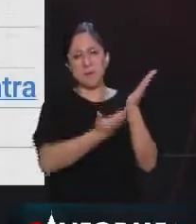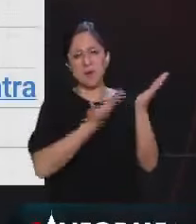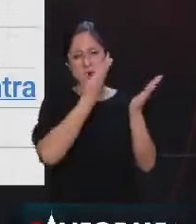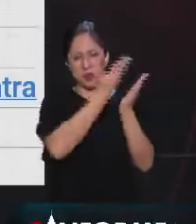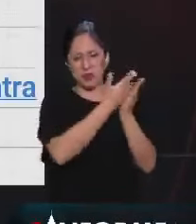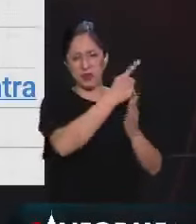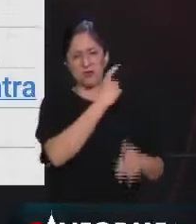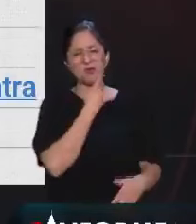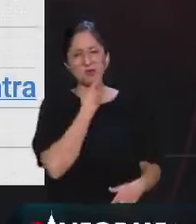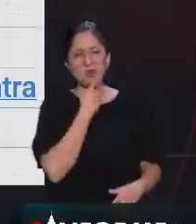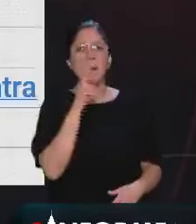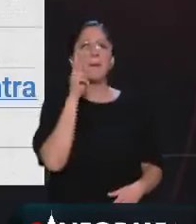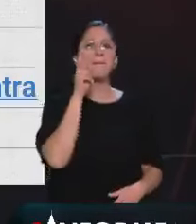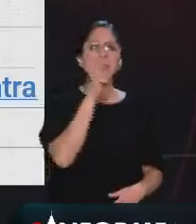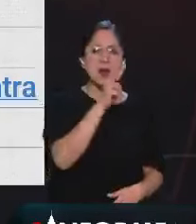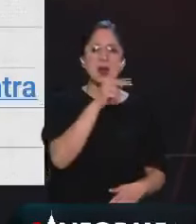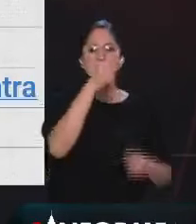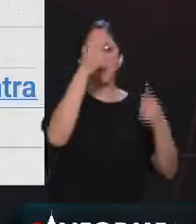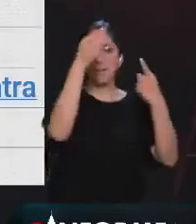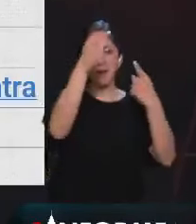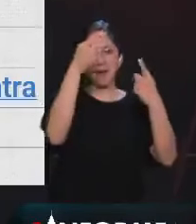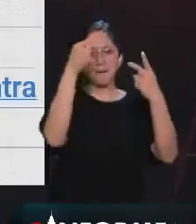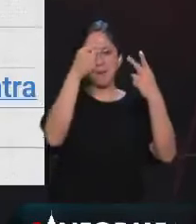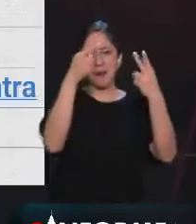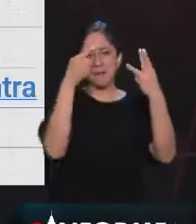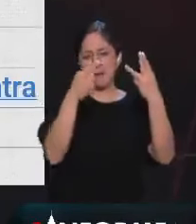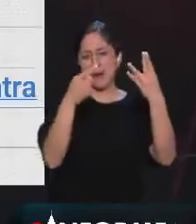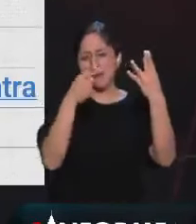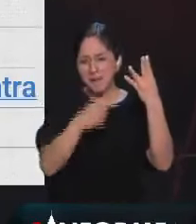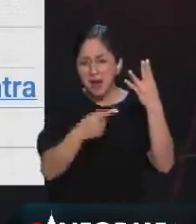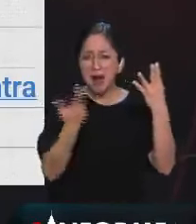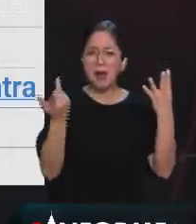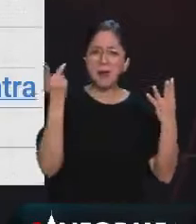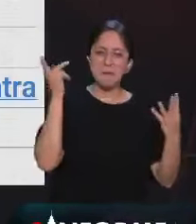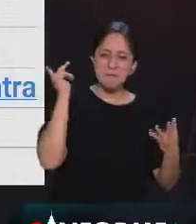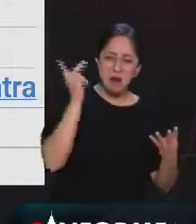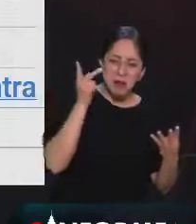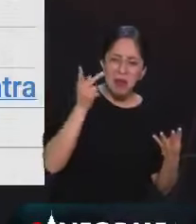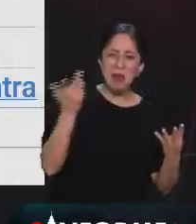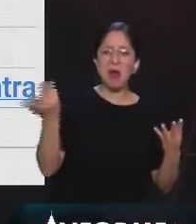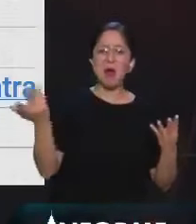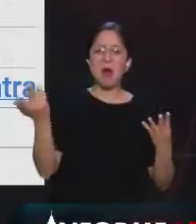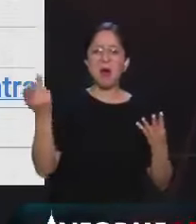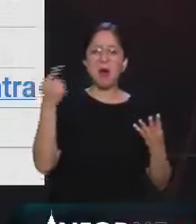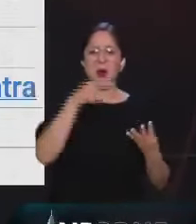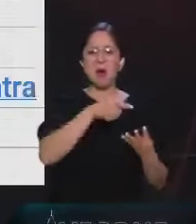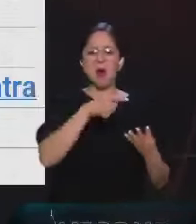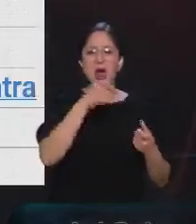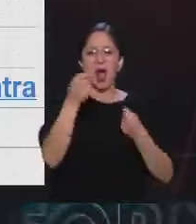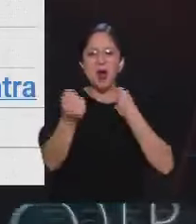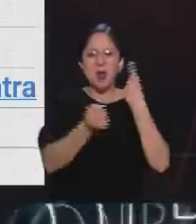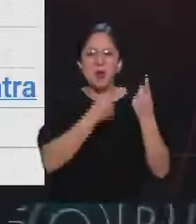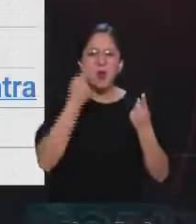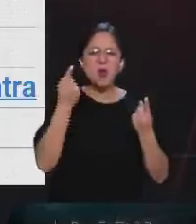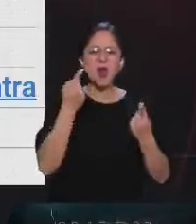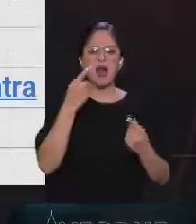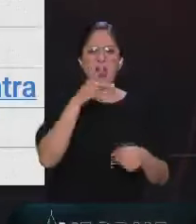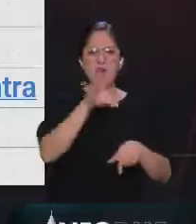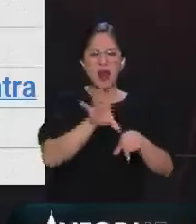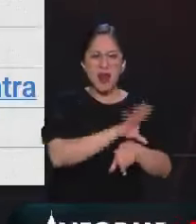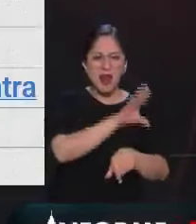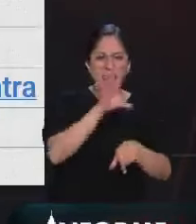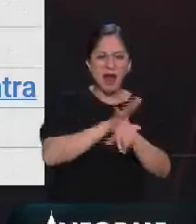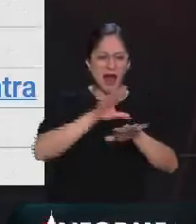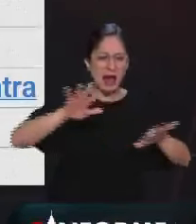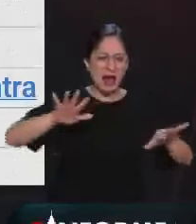ahí lo podemos ver. Don Pendejo, muchas reformas, reforma agéntica, Y eso